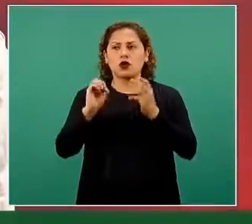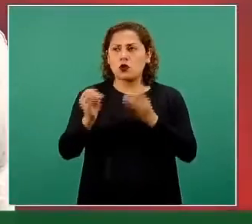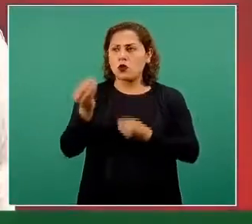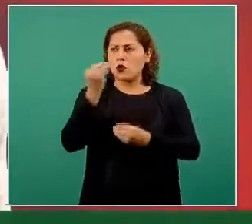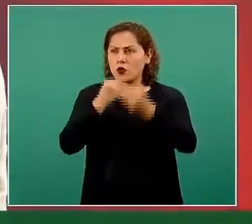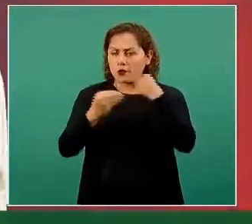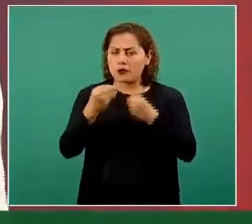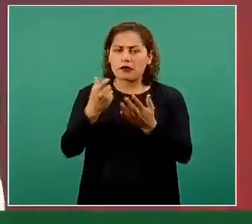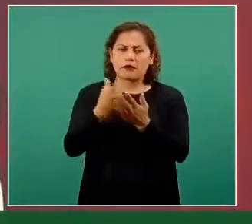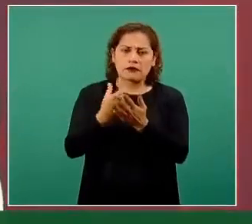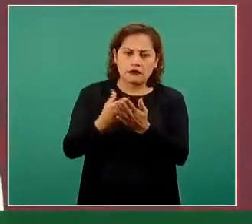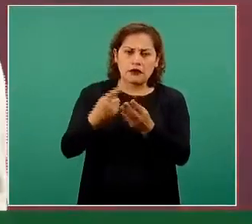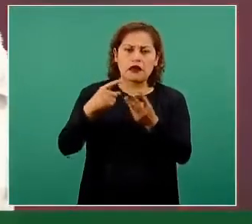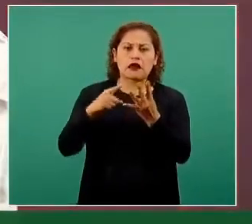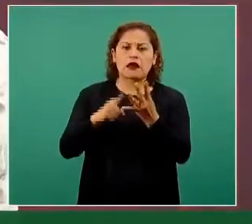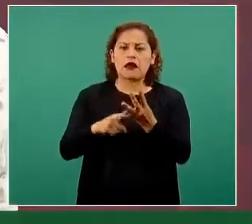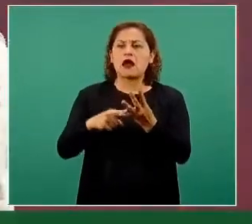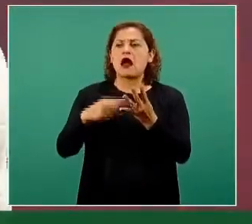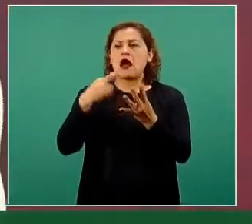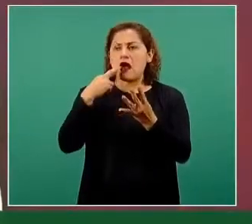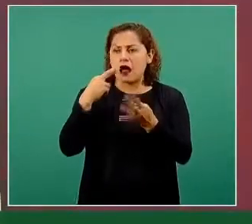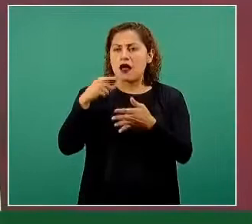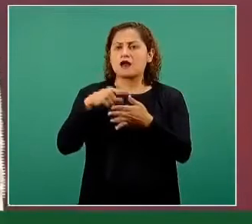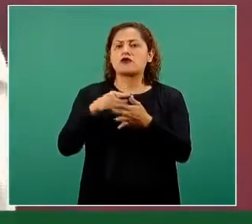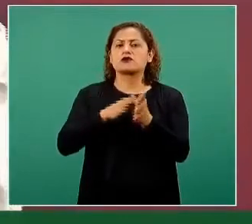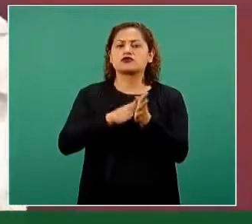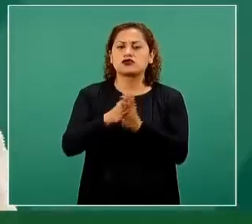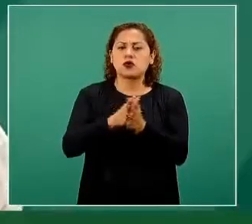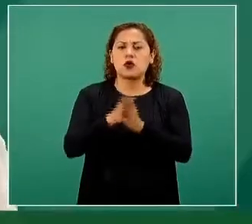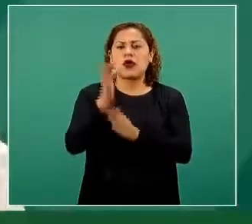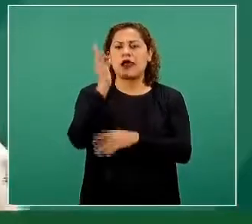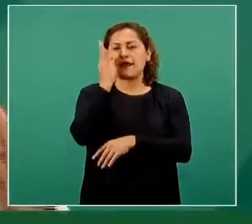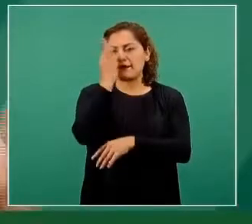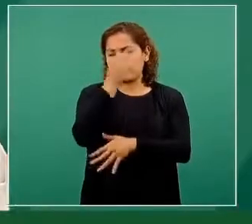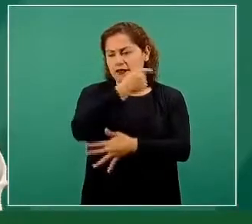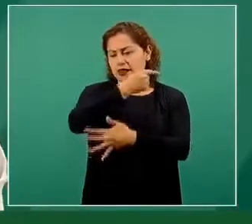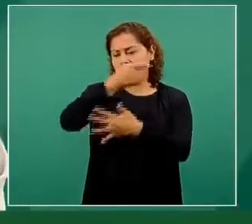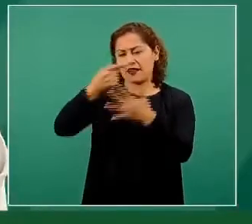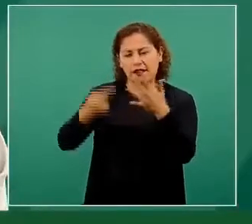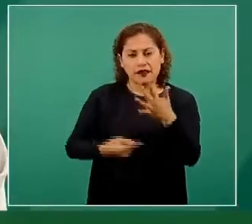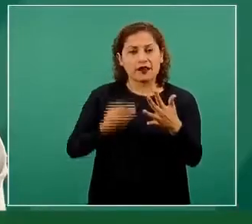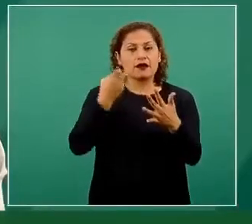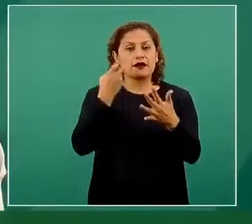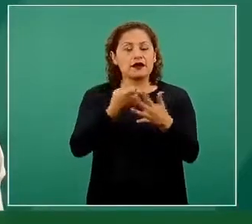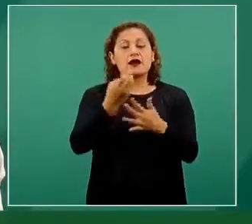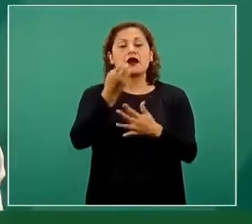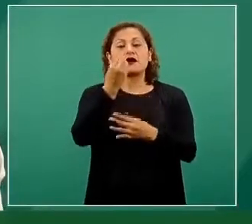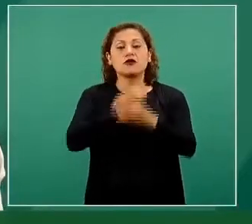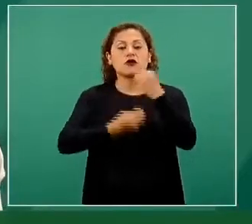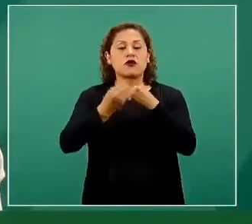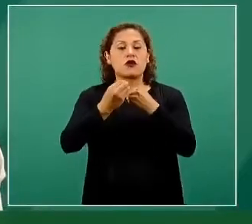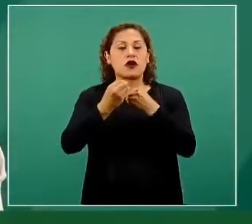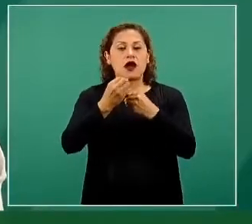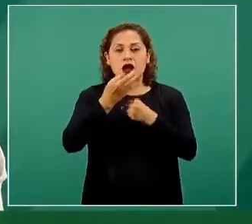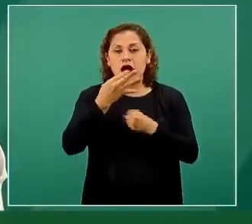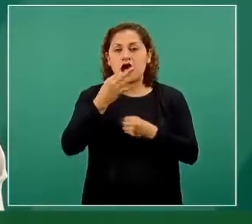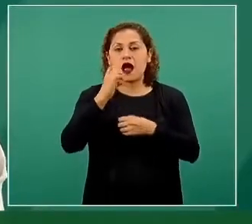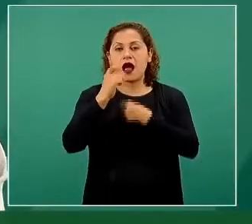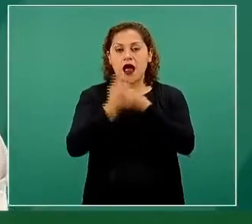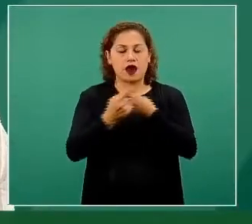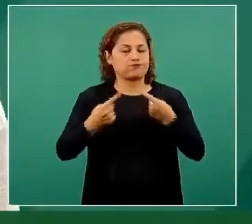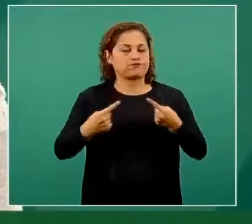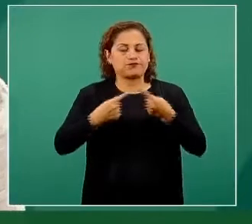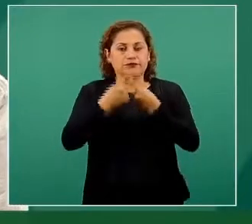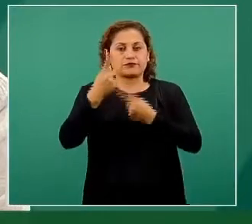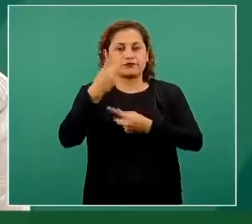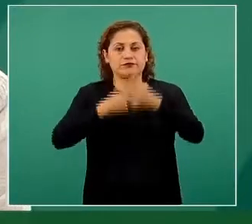mariscos, nueces, cacahuates, chocolate, fresas, menciono algunas de las sustancias a las que son comunes las